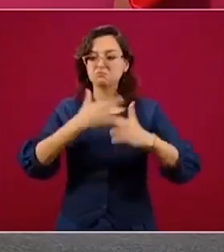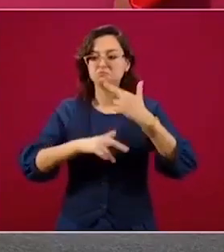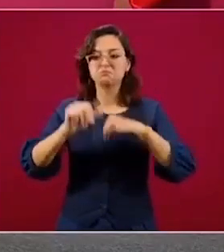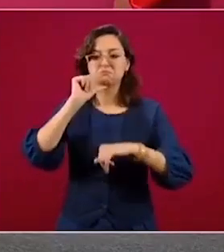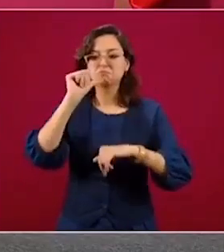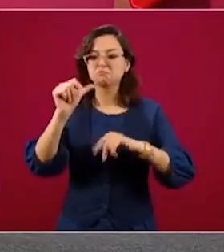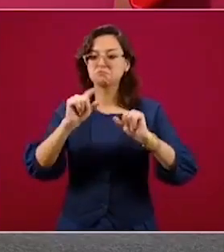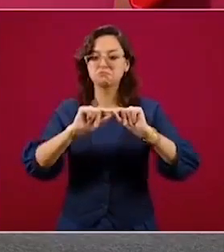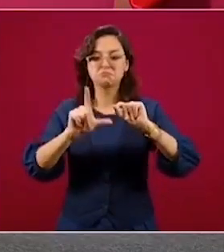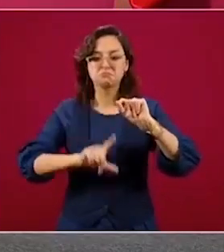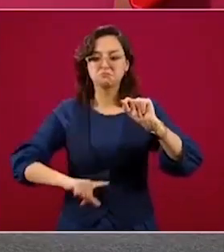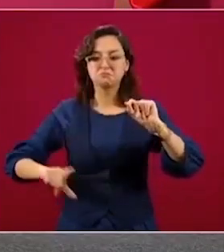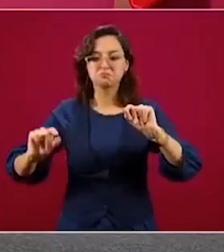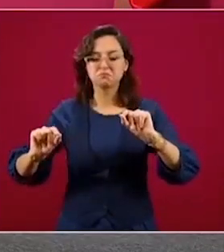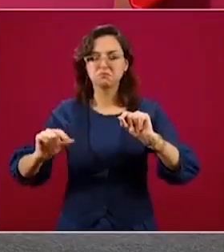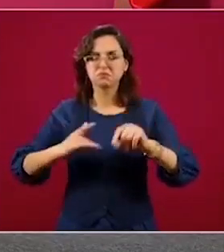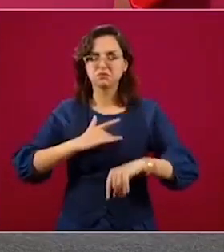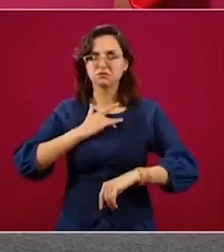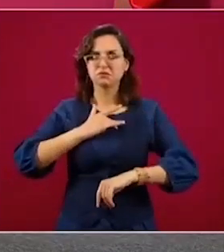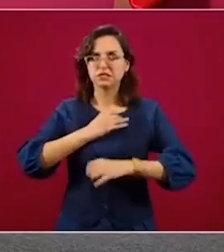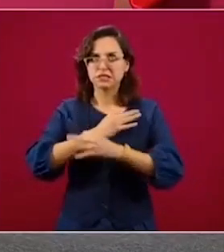y dijimos no.